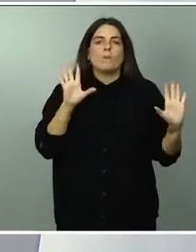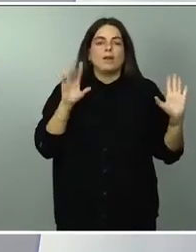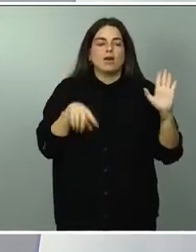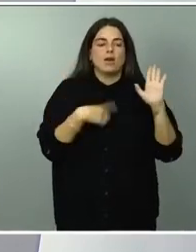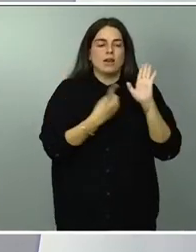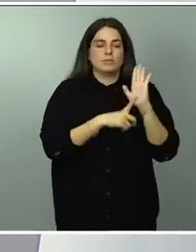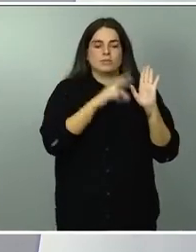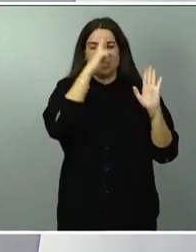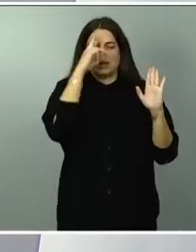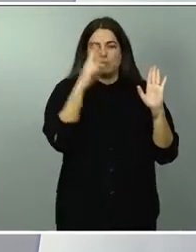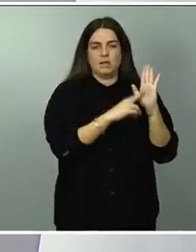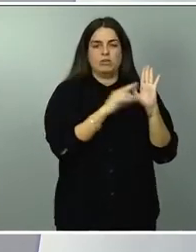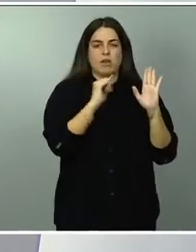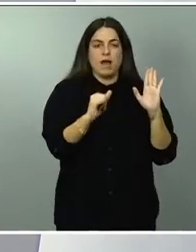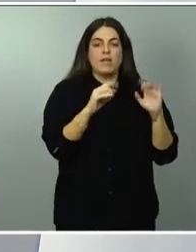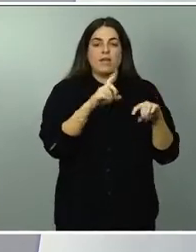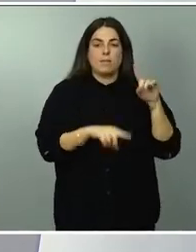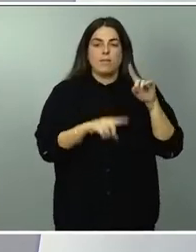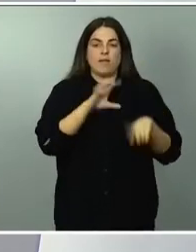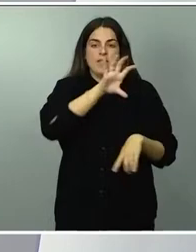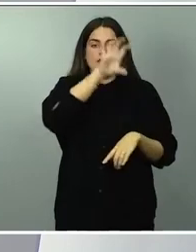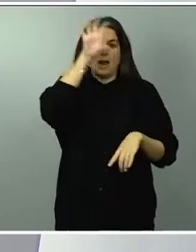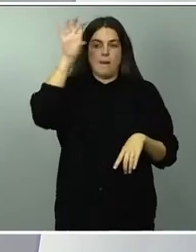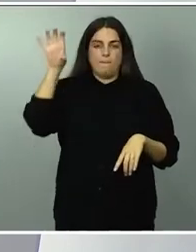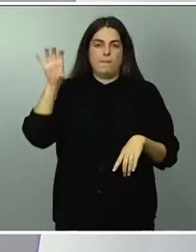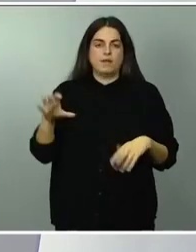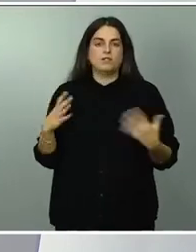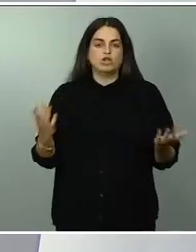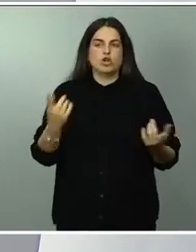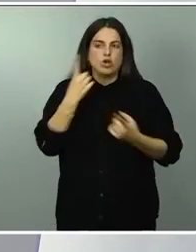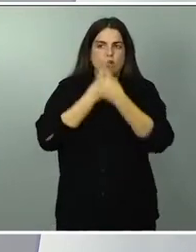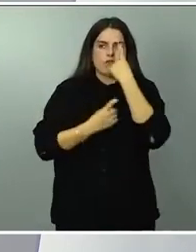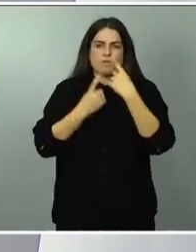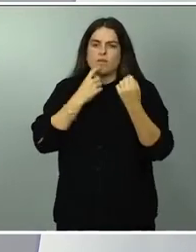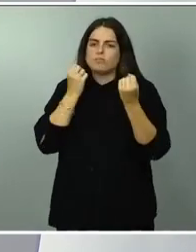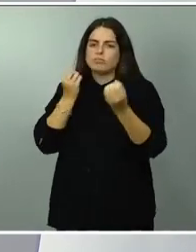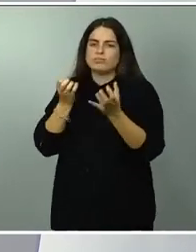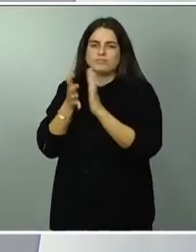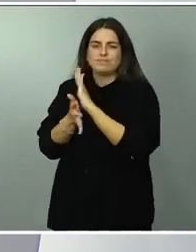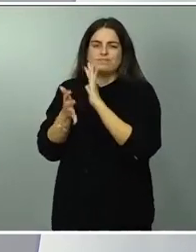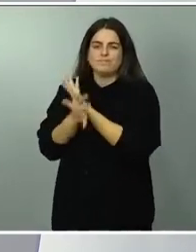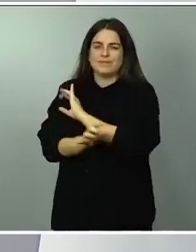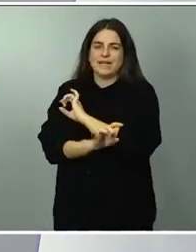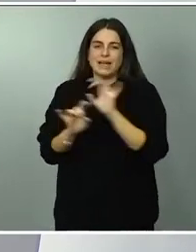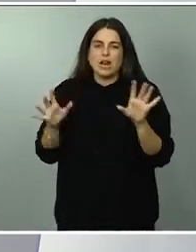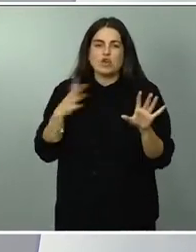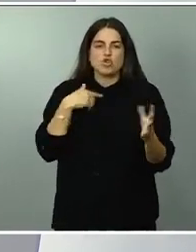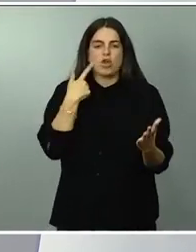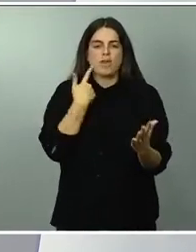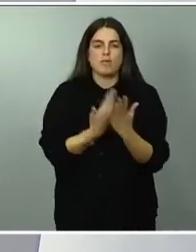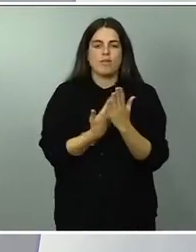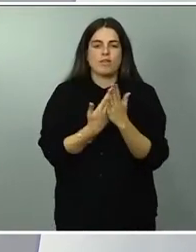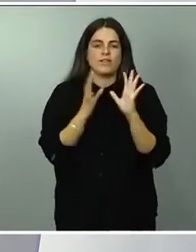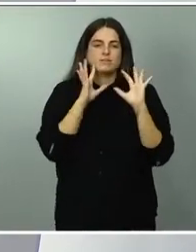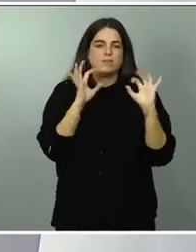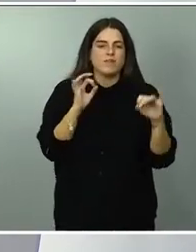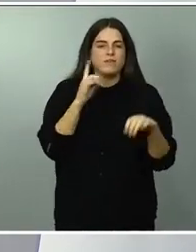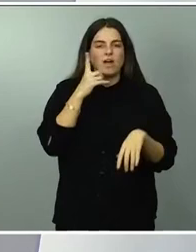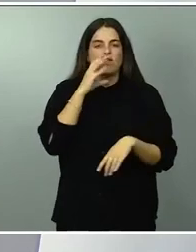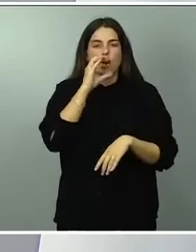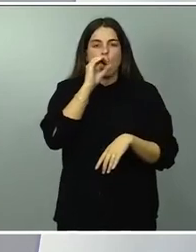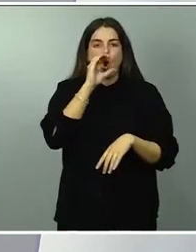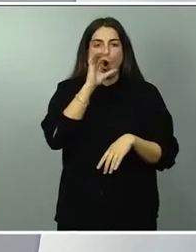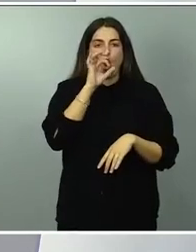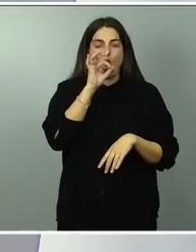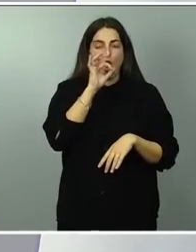miembros y por tanto le hemos dado toda la información hemos hecho demostración concreta de cómo funciona COFI de cómo se